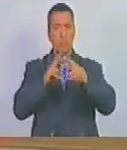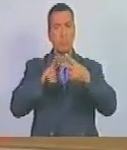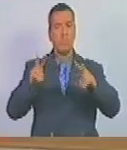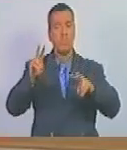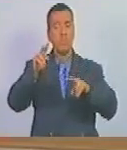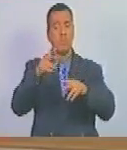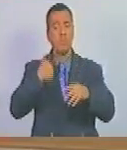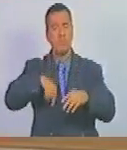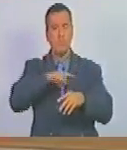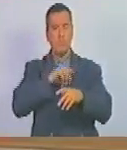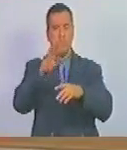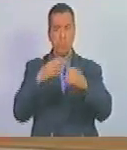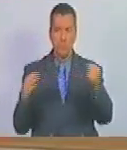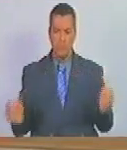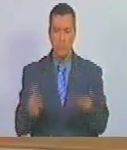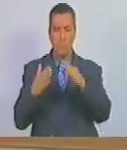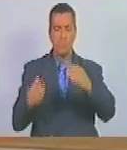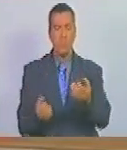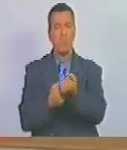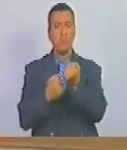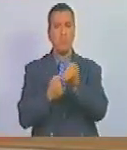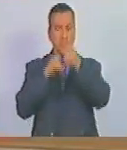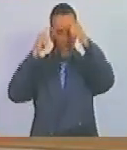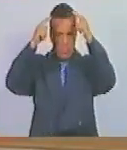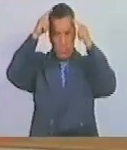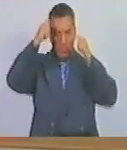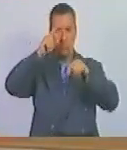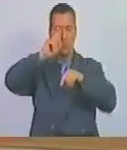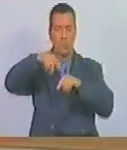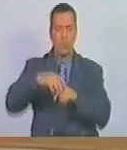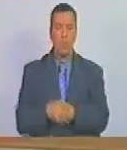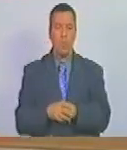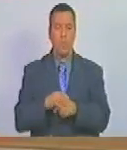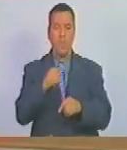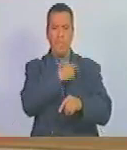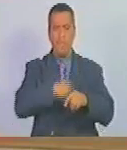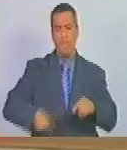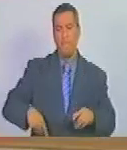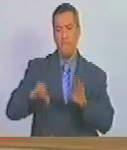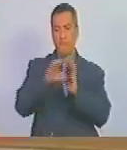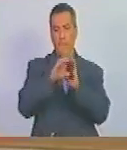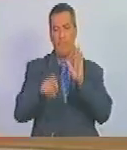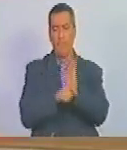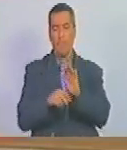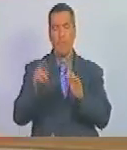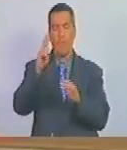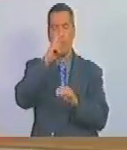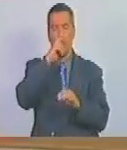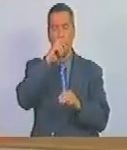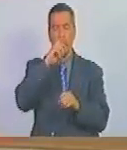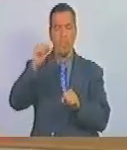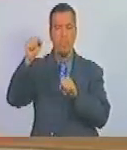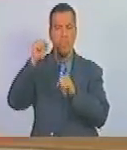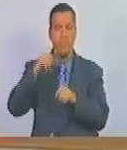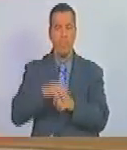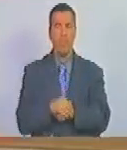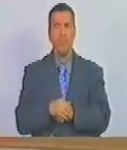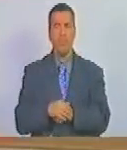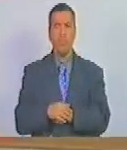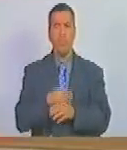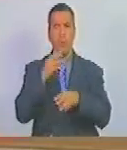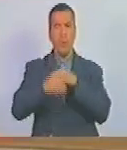impulsado por el comandante Hugo Chávez así como por el presidente constitucional Nicolás Maduro Moros